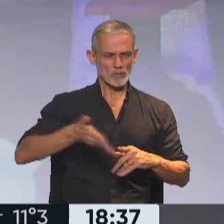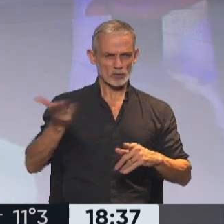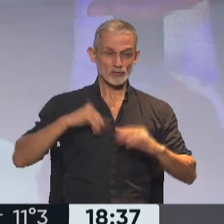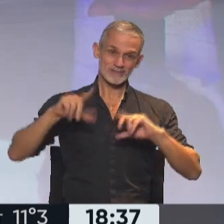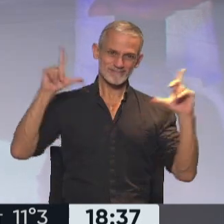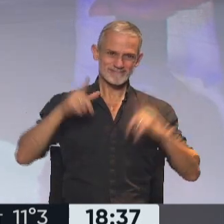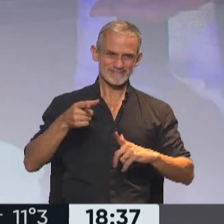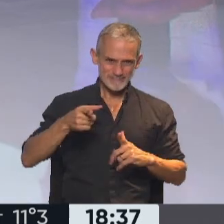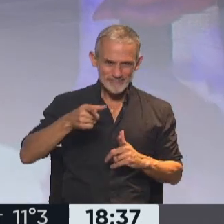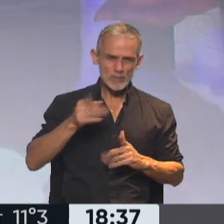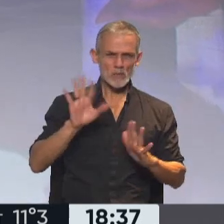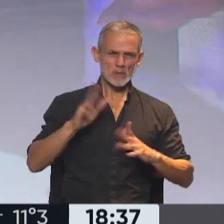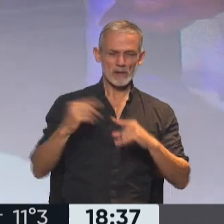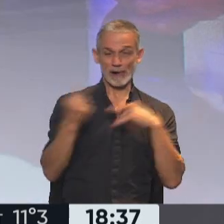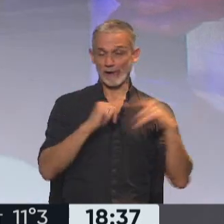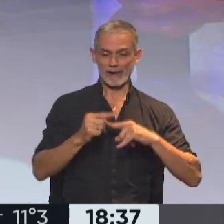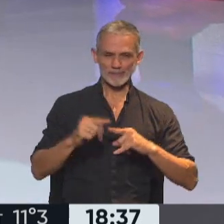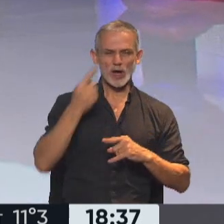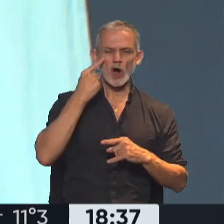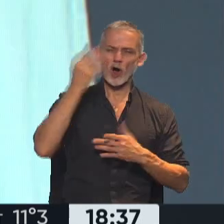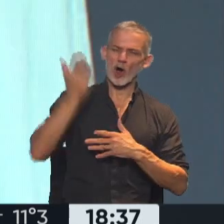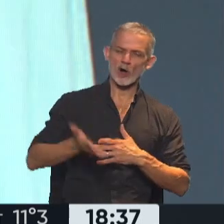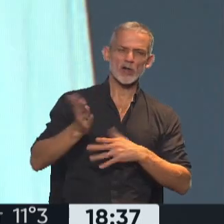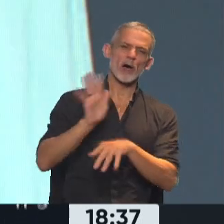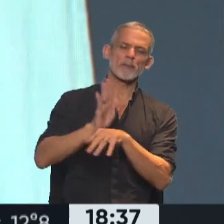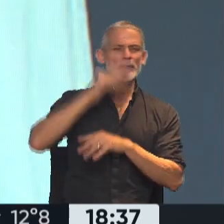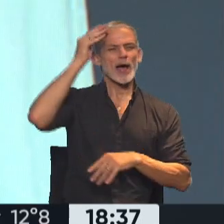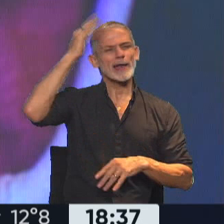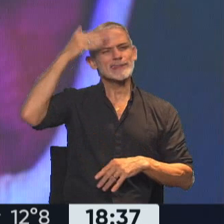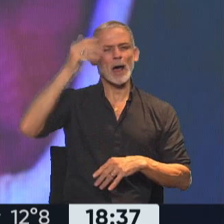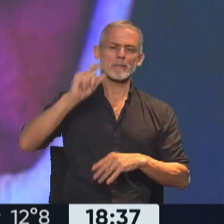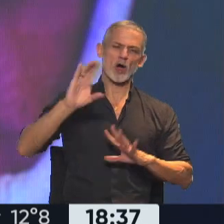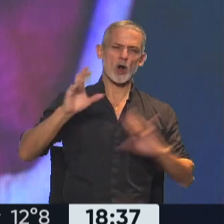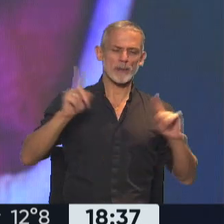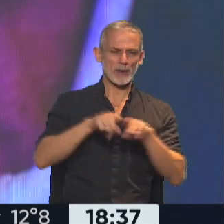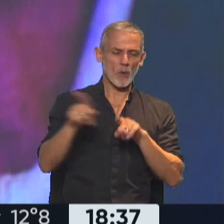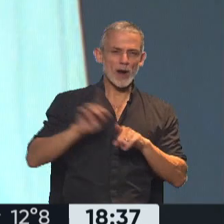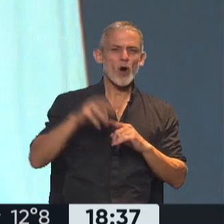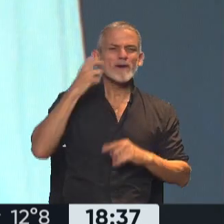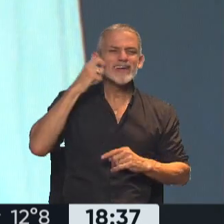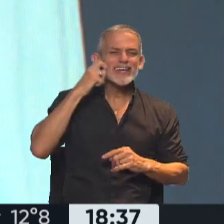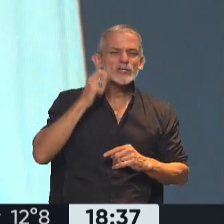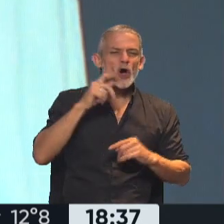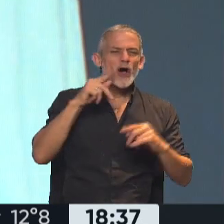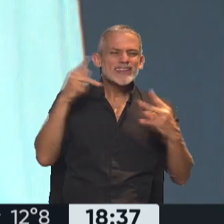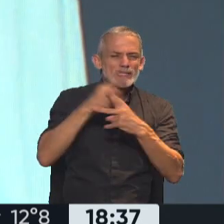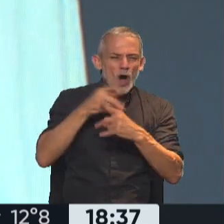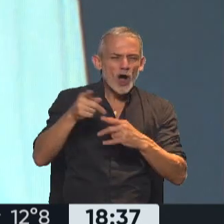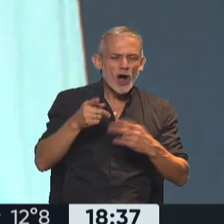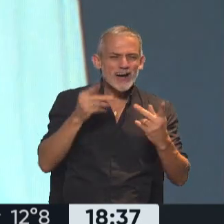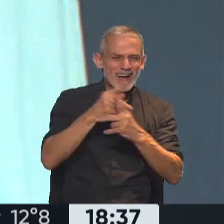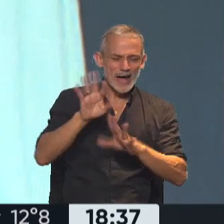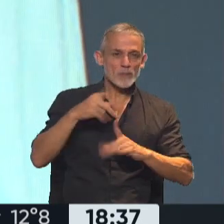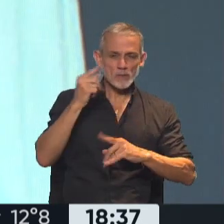que además genera un poco de polémica, lo conocen como el Trump colombiano, lo conocen también como el viejito de TikTok, porque